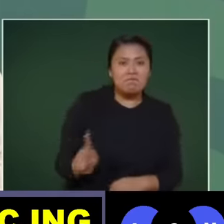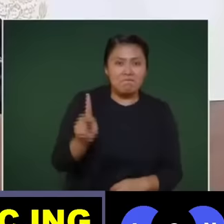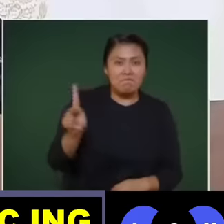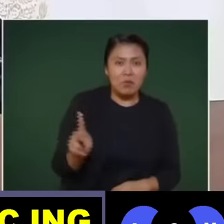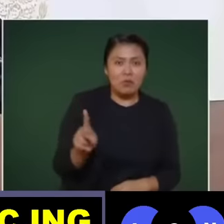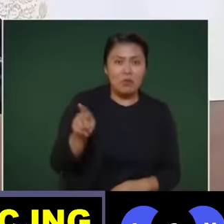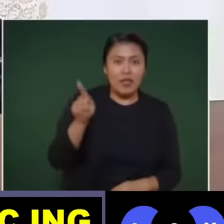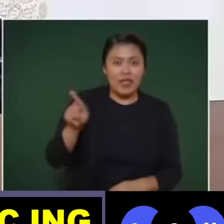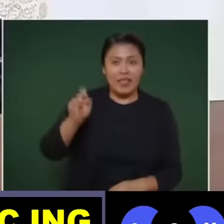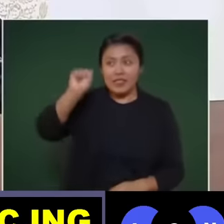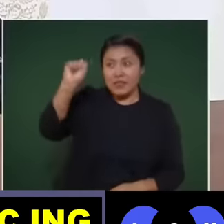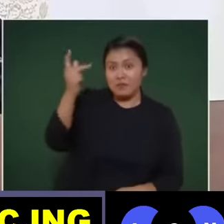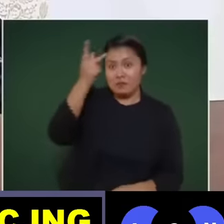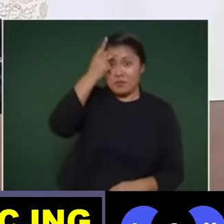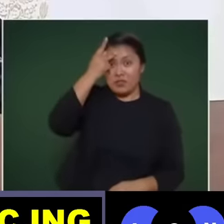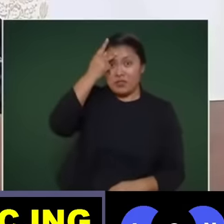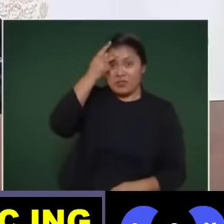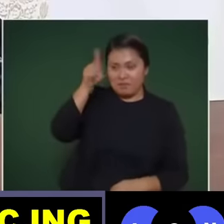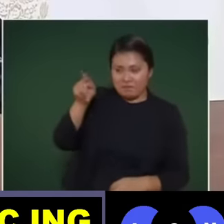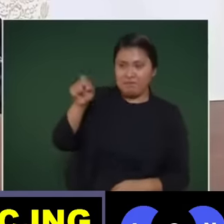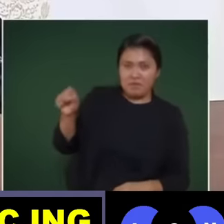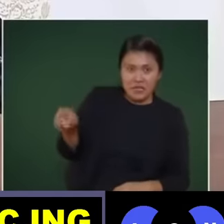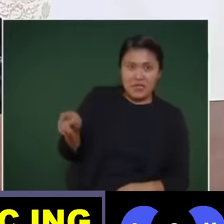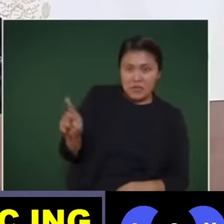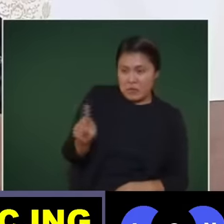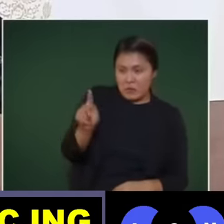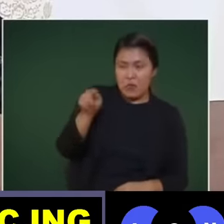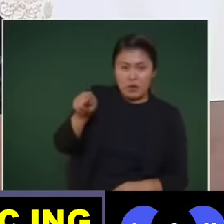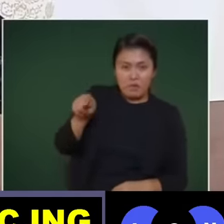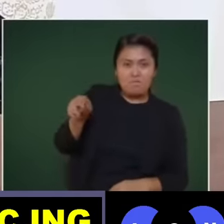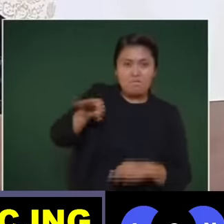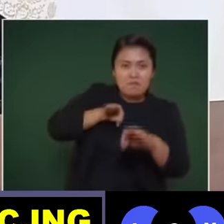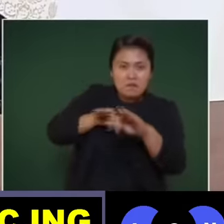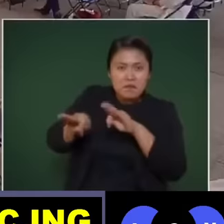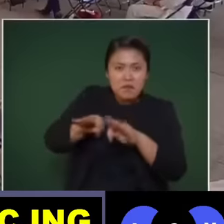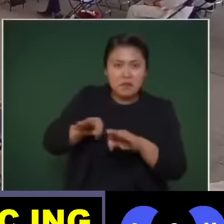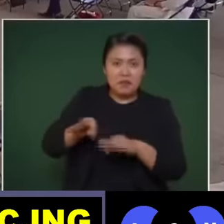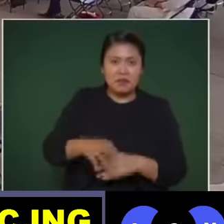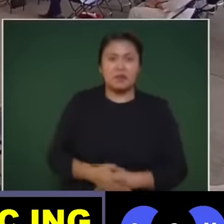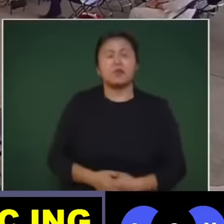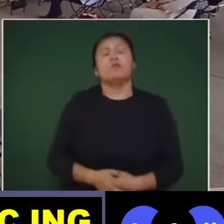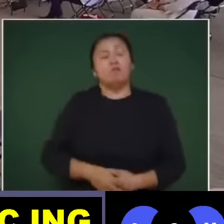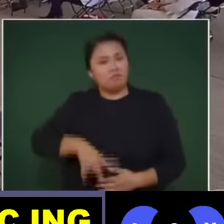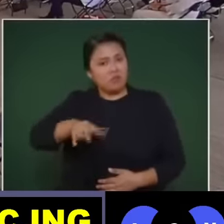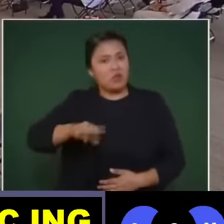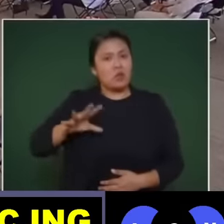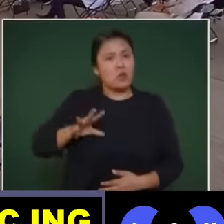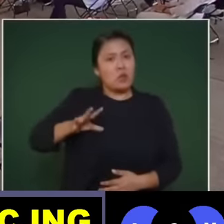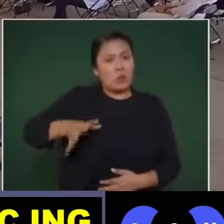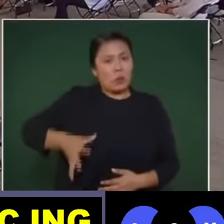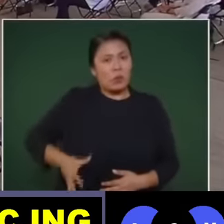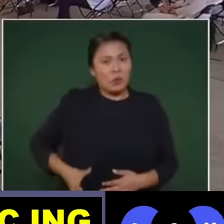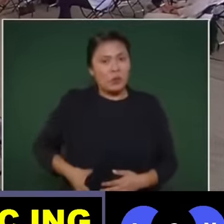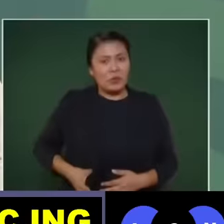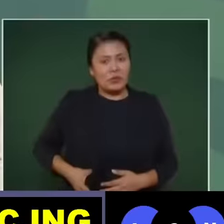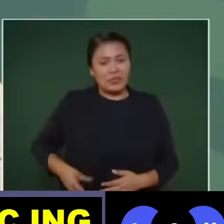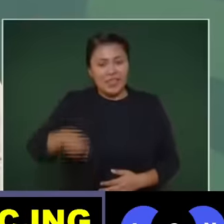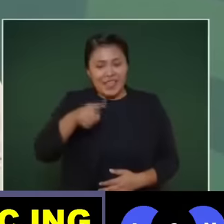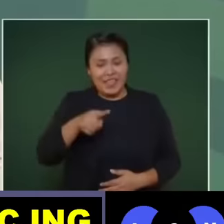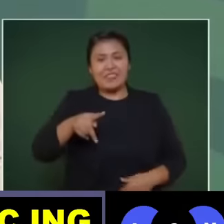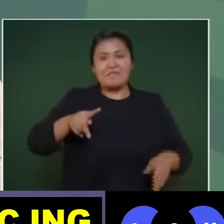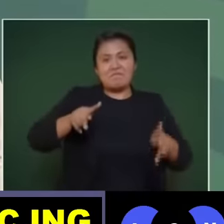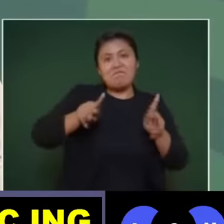y para orgullo del gremio, periodista.